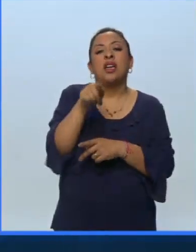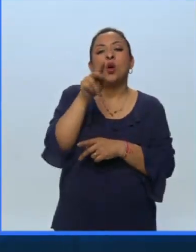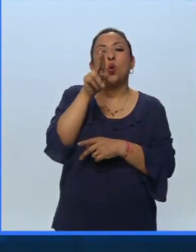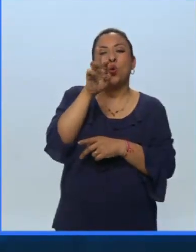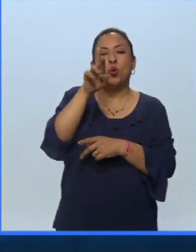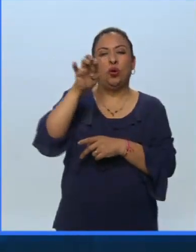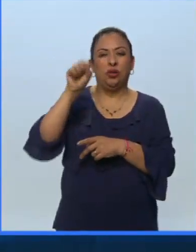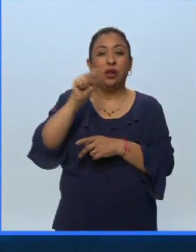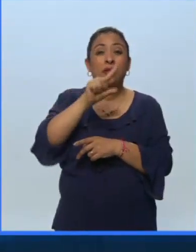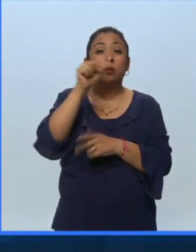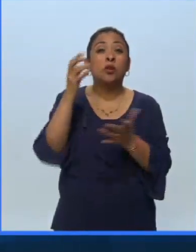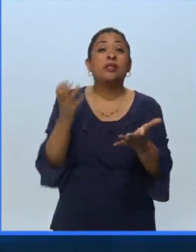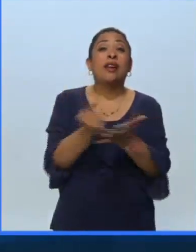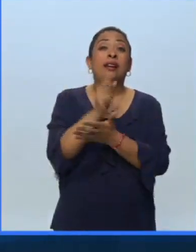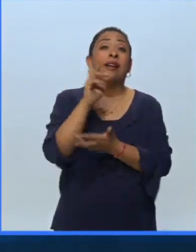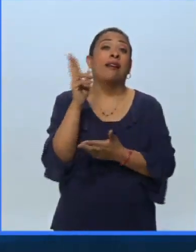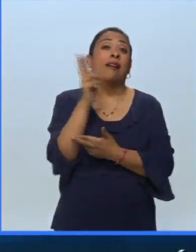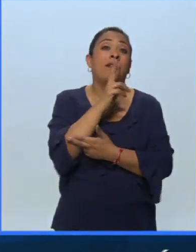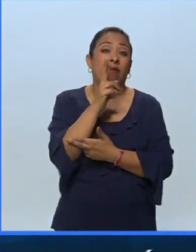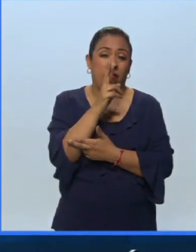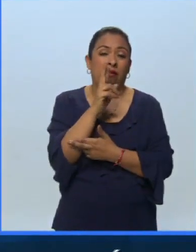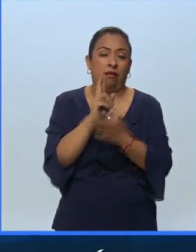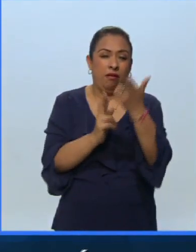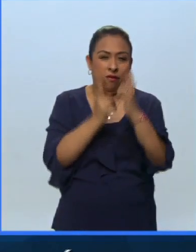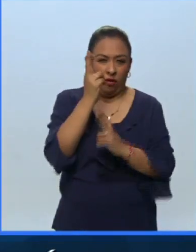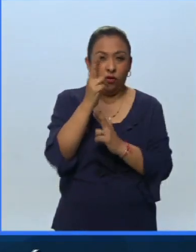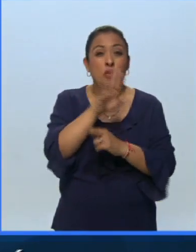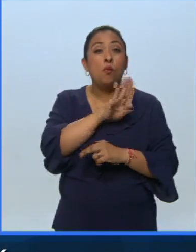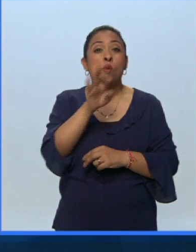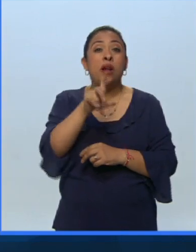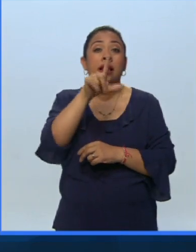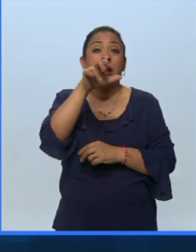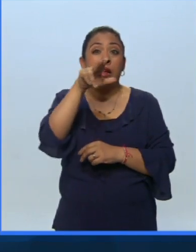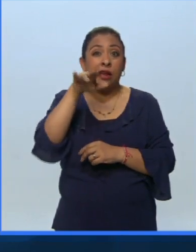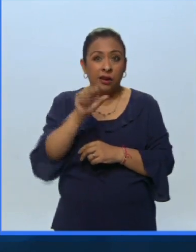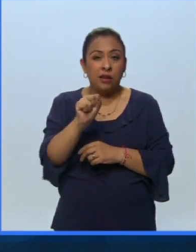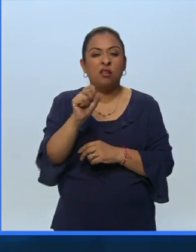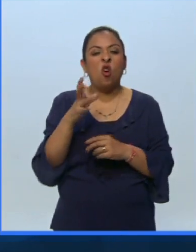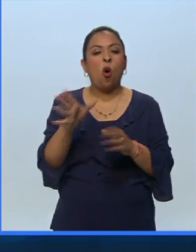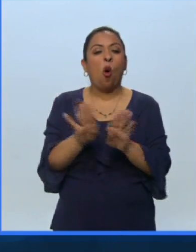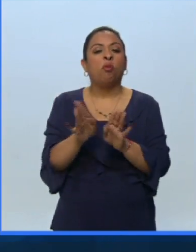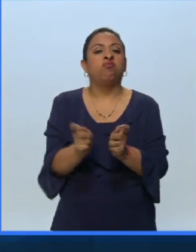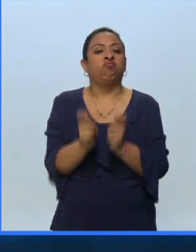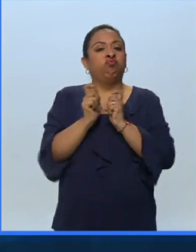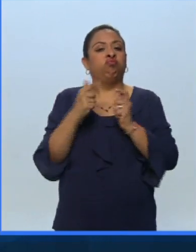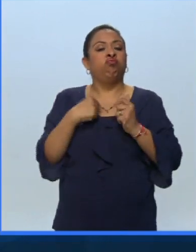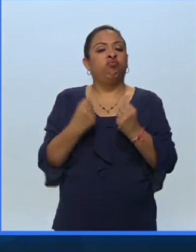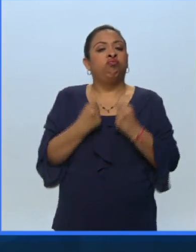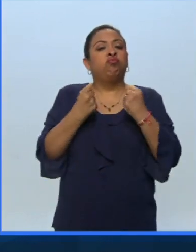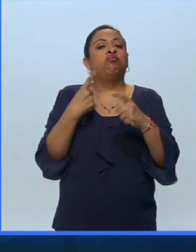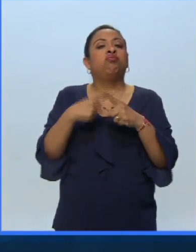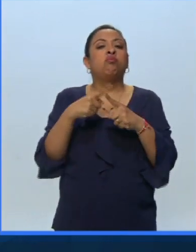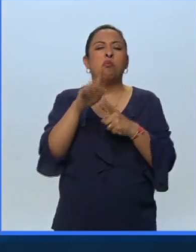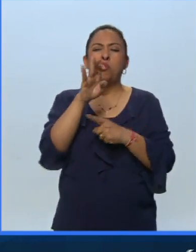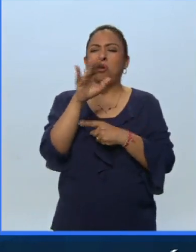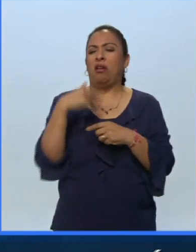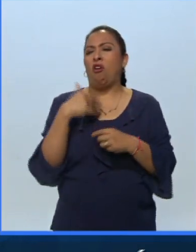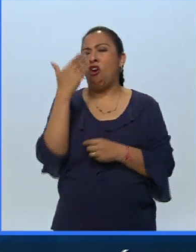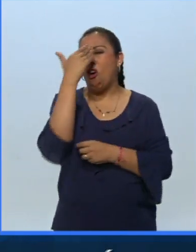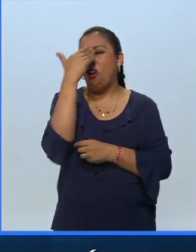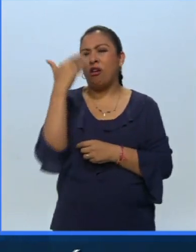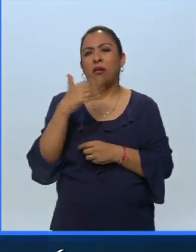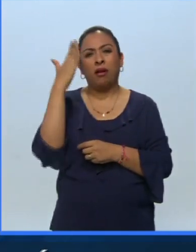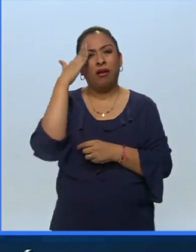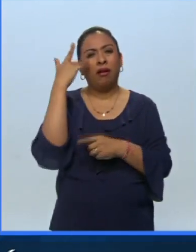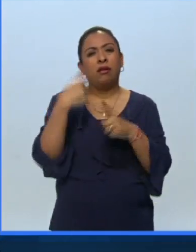después de la victoria de la Revolución después de la muerte de Lenin y del empoderamiento de una burocracia terrible que